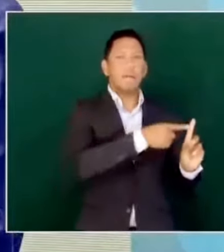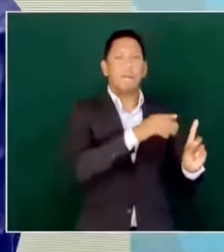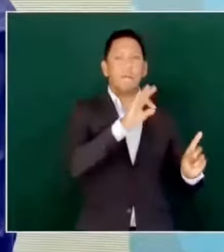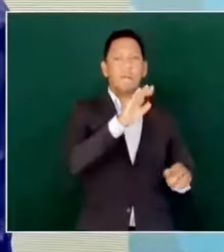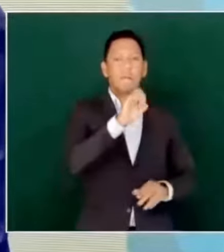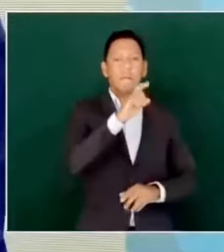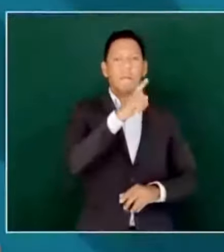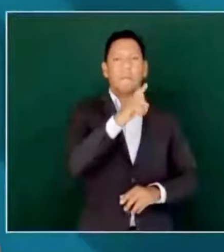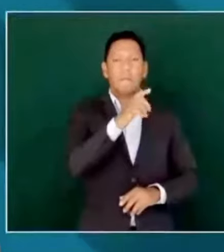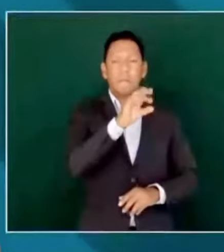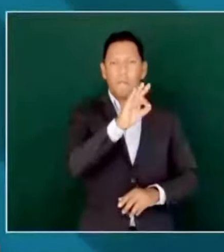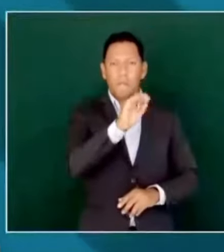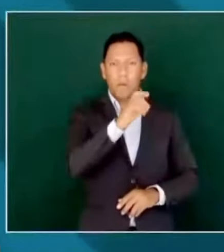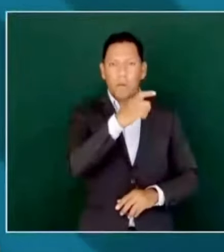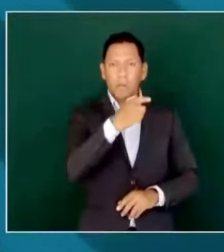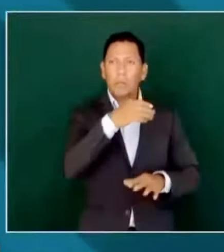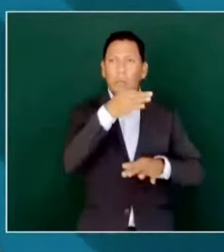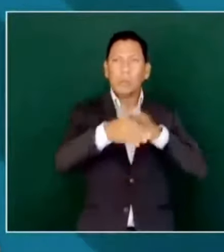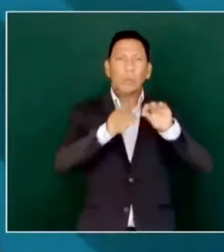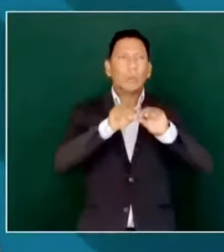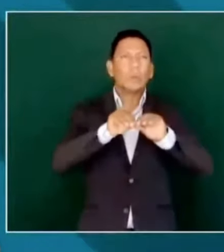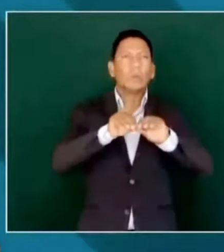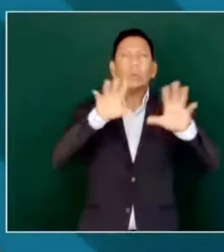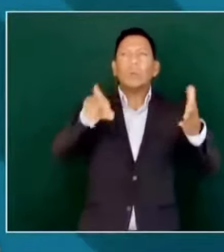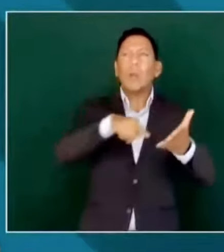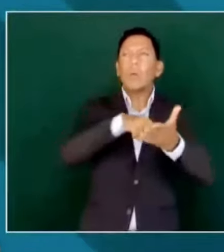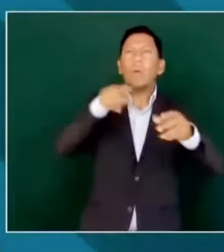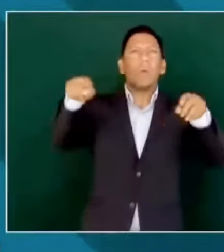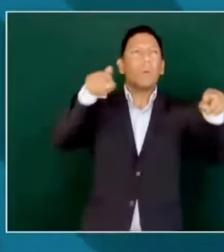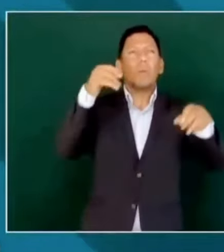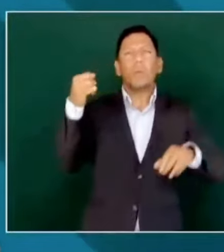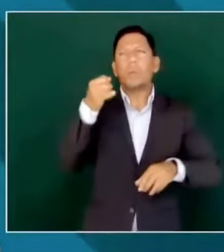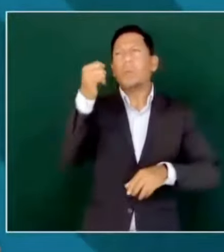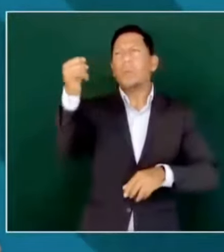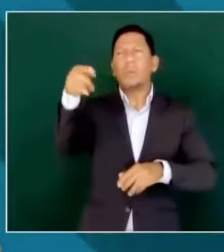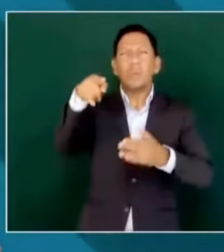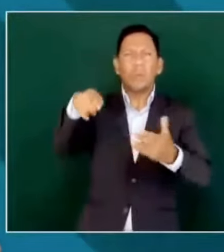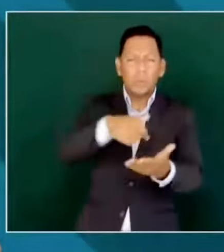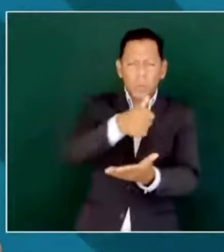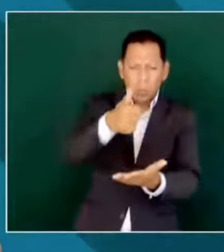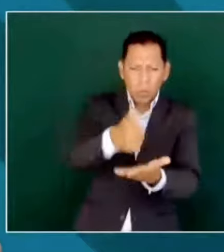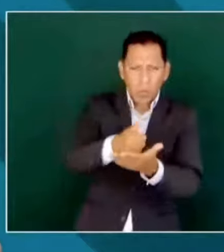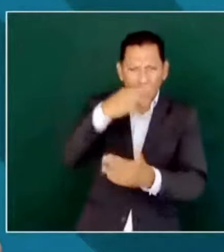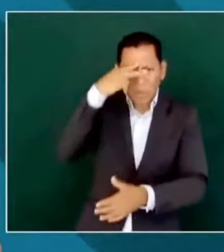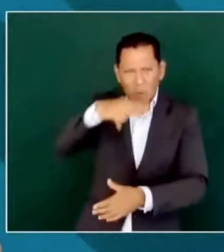hasta las colonias populares de la Ciudad de México.